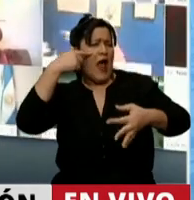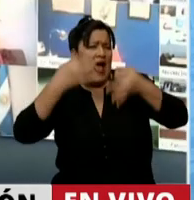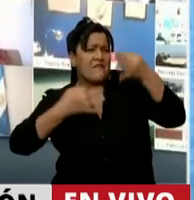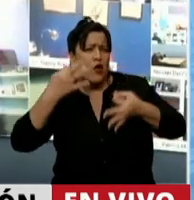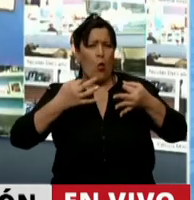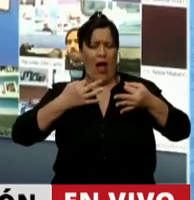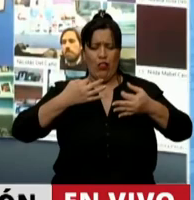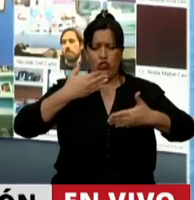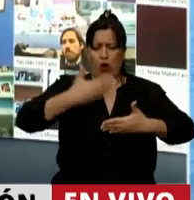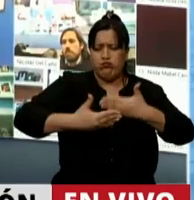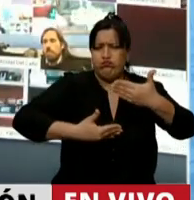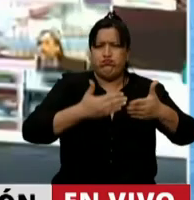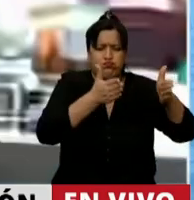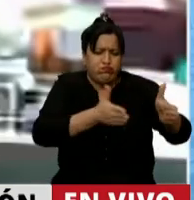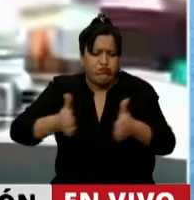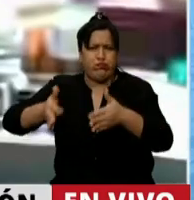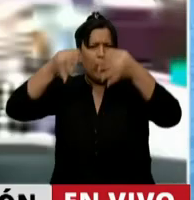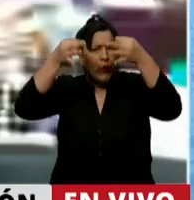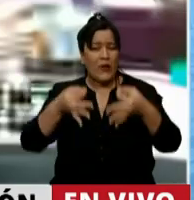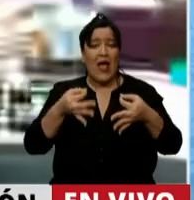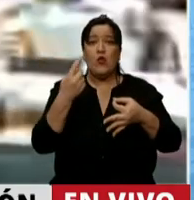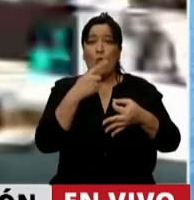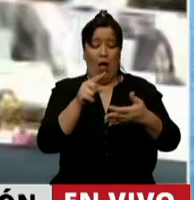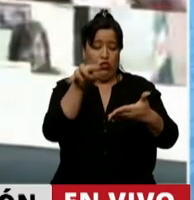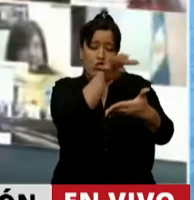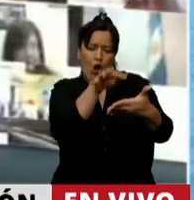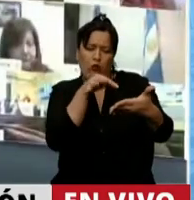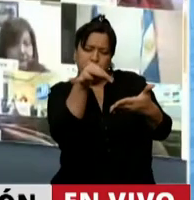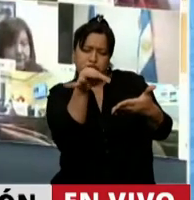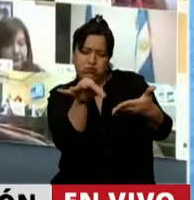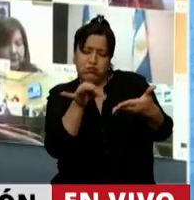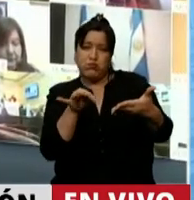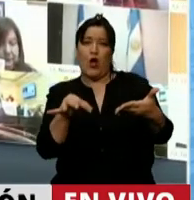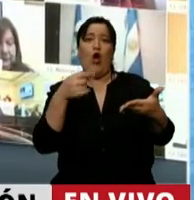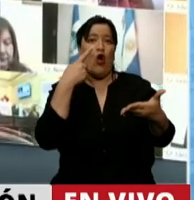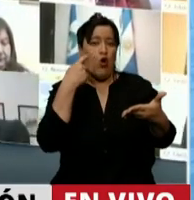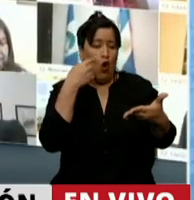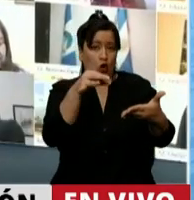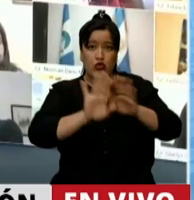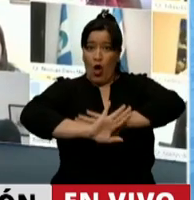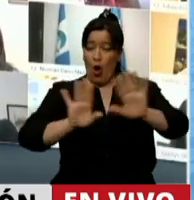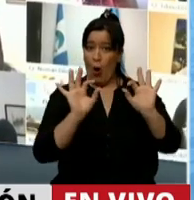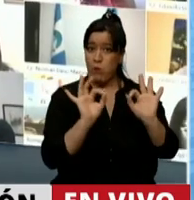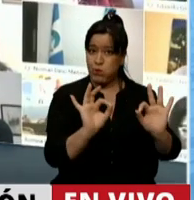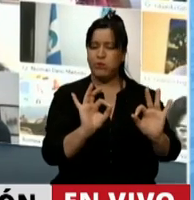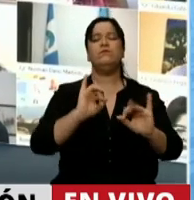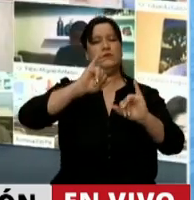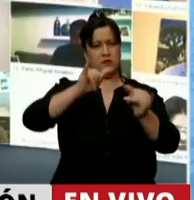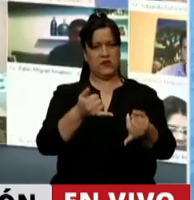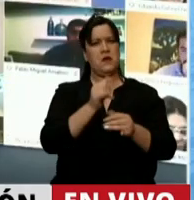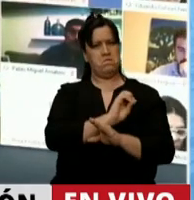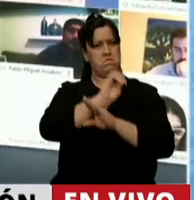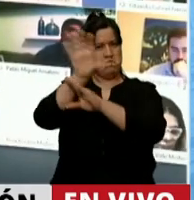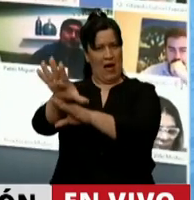procedimientos, de que sean como corresponde, y una vez que esa tarea sea realizada, estaremos enviando los